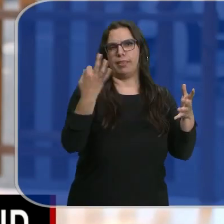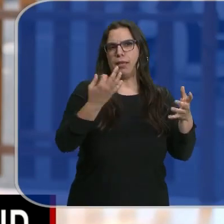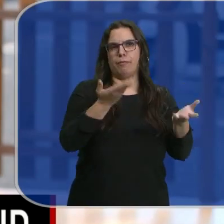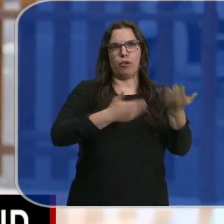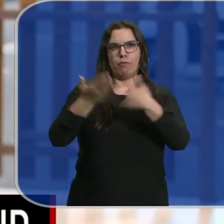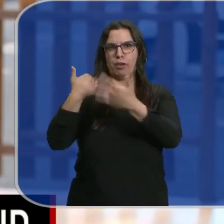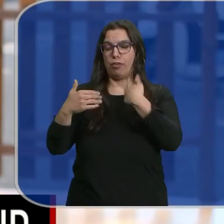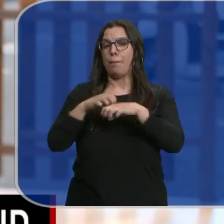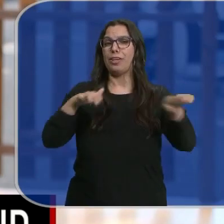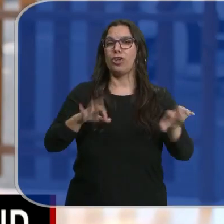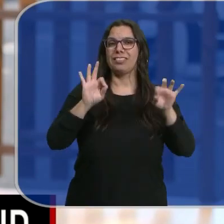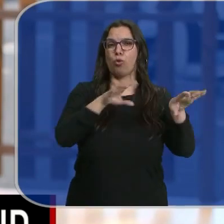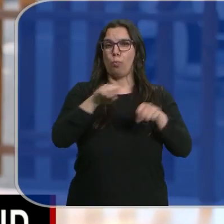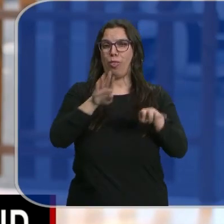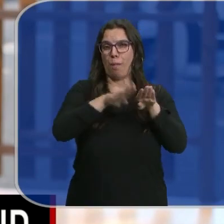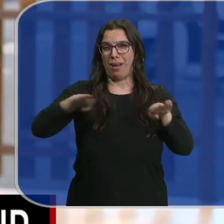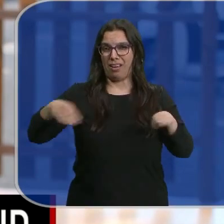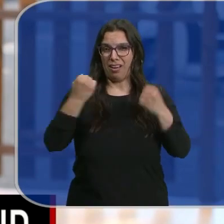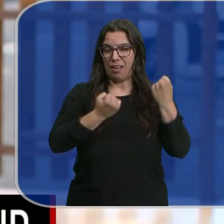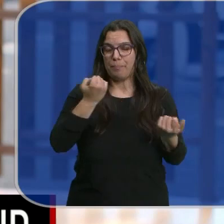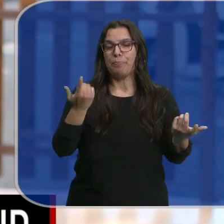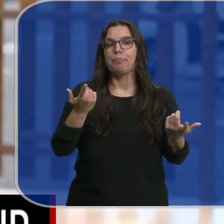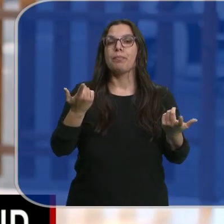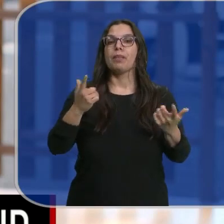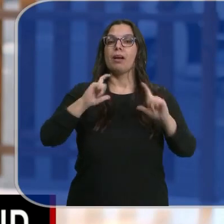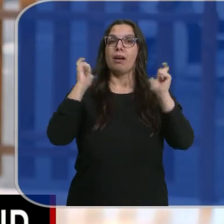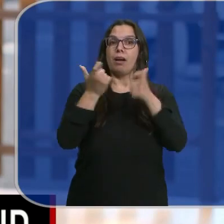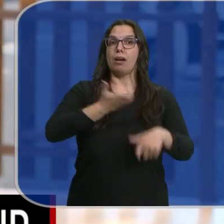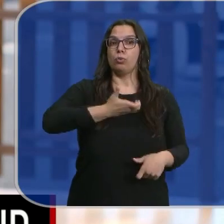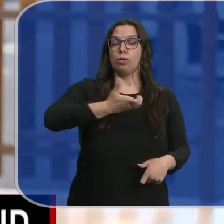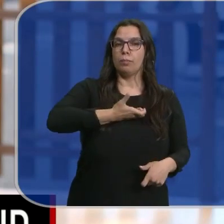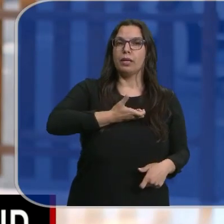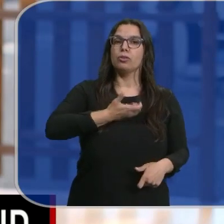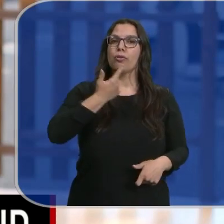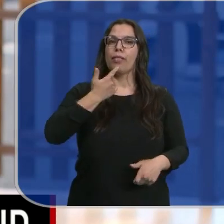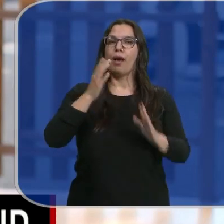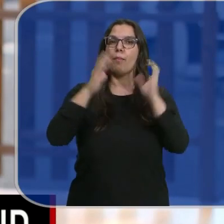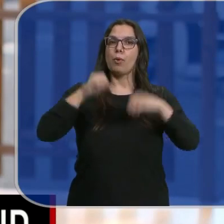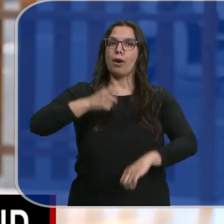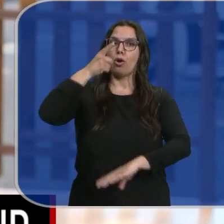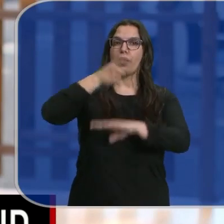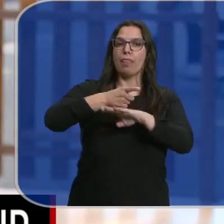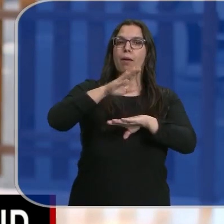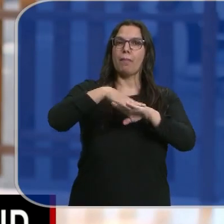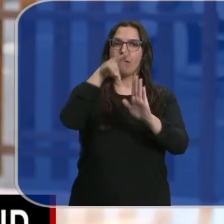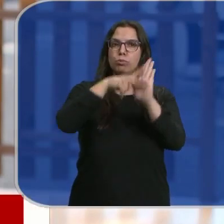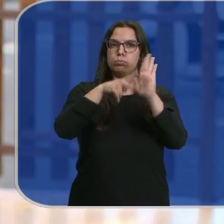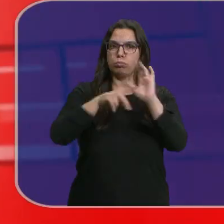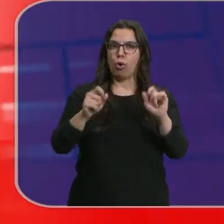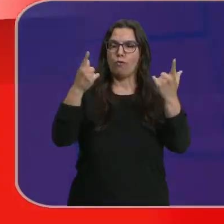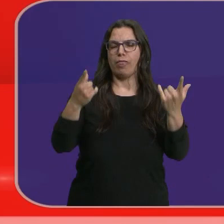aparcamientos. El Pleno del Ayuntamiento ha rechazado aprobar la ordenanza que regularía su uso.